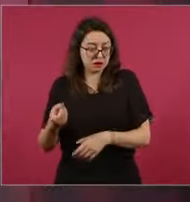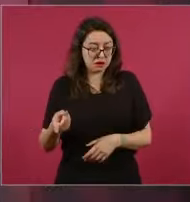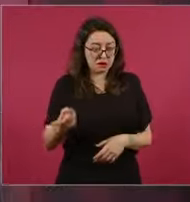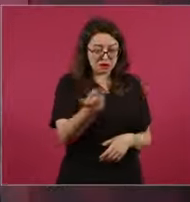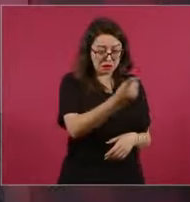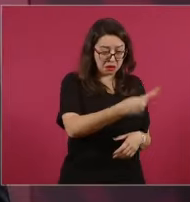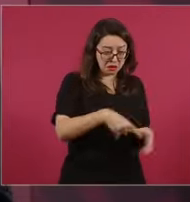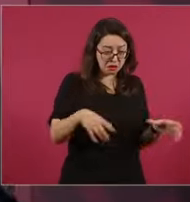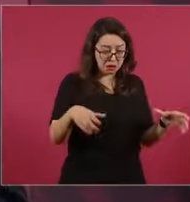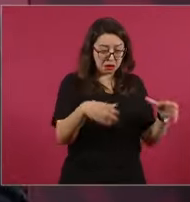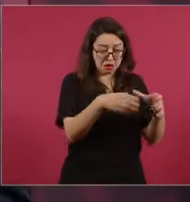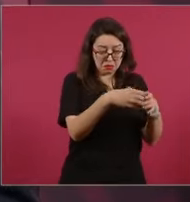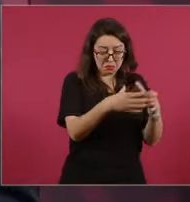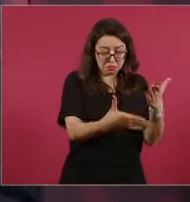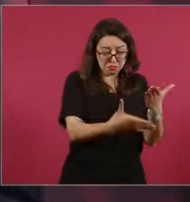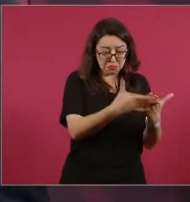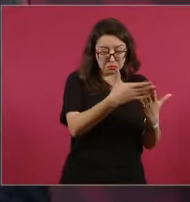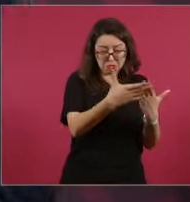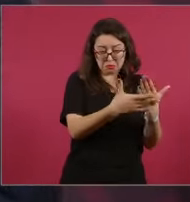con periodicazos.